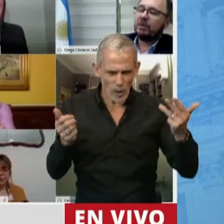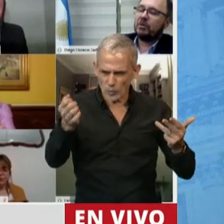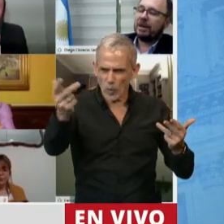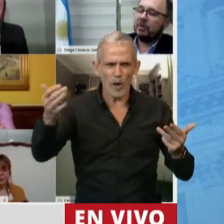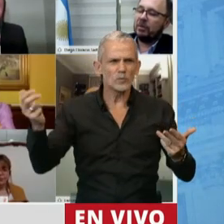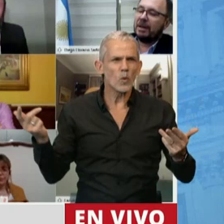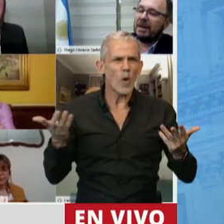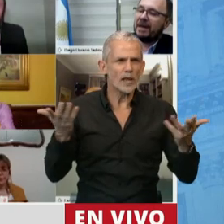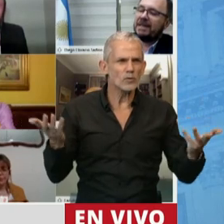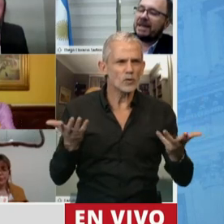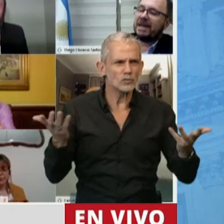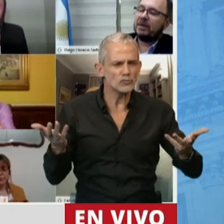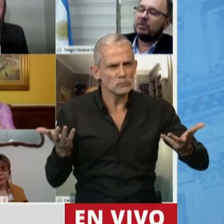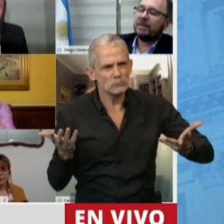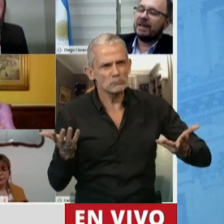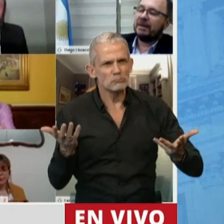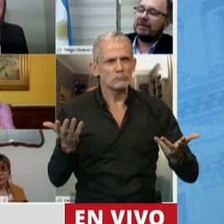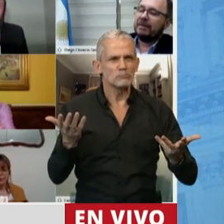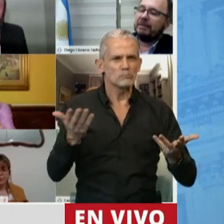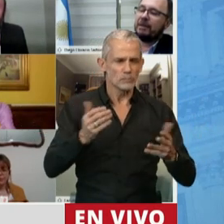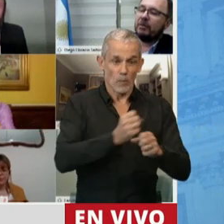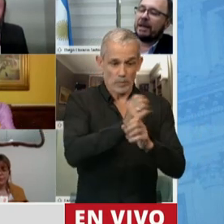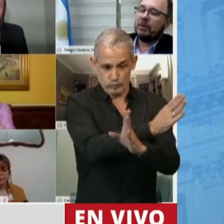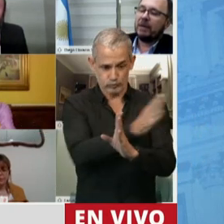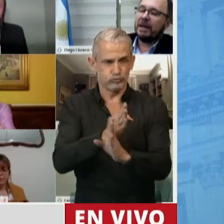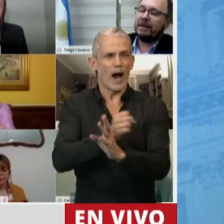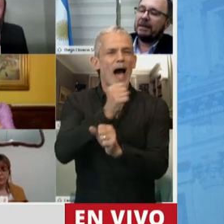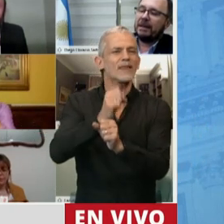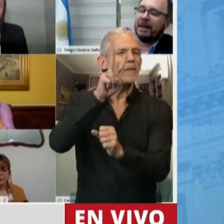al 25 de junio. Por ejemplo,